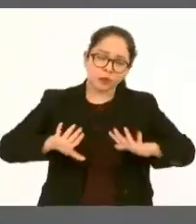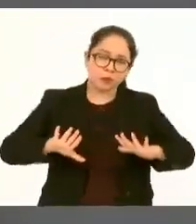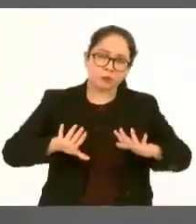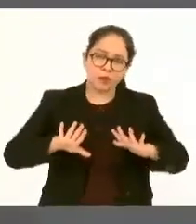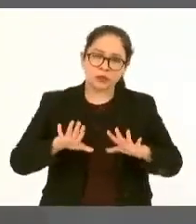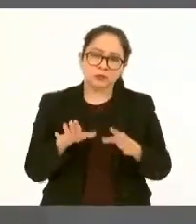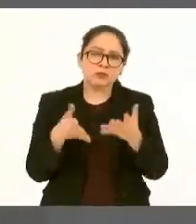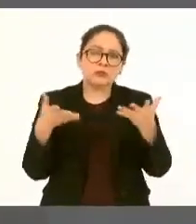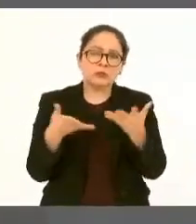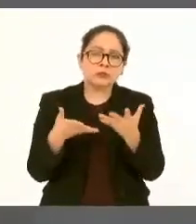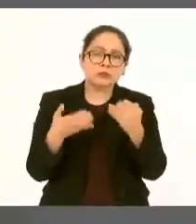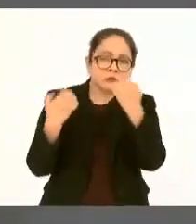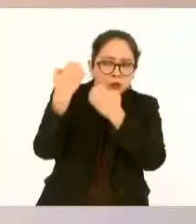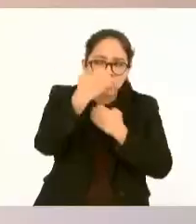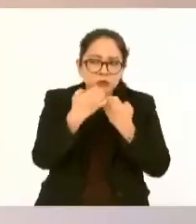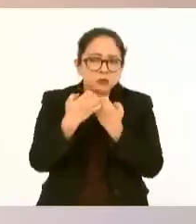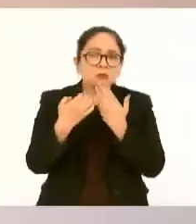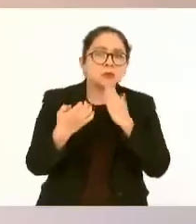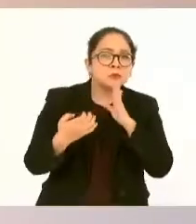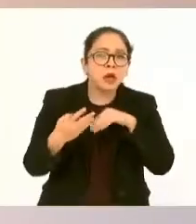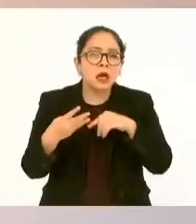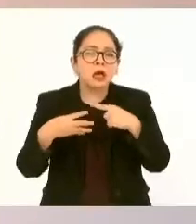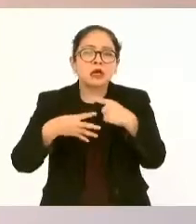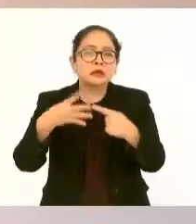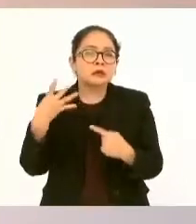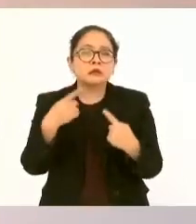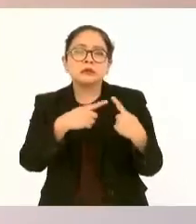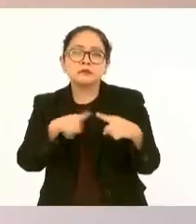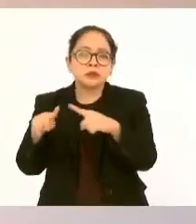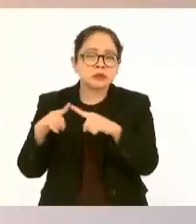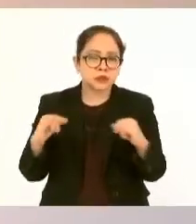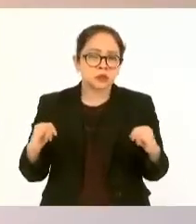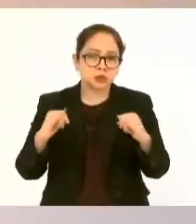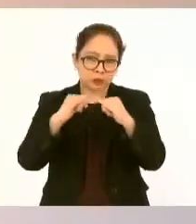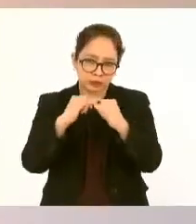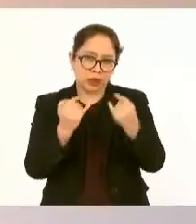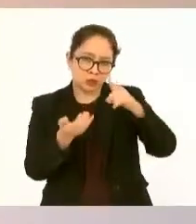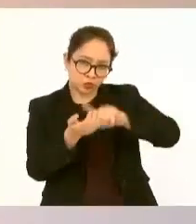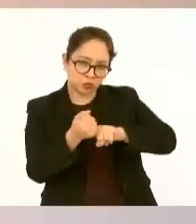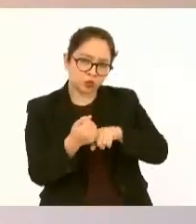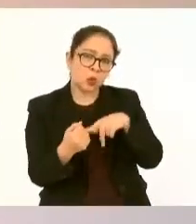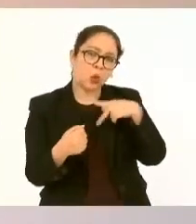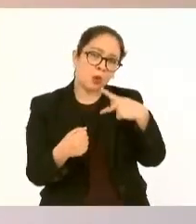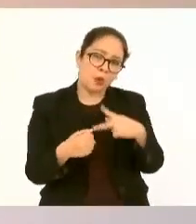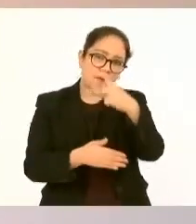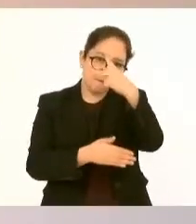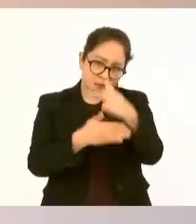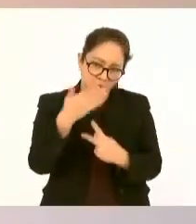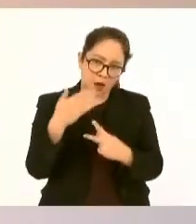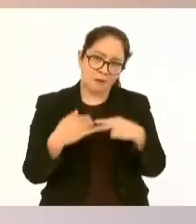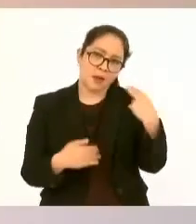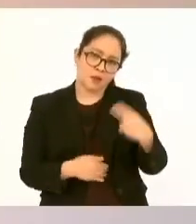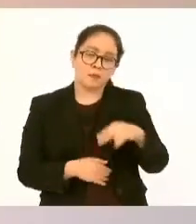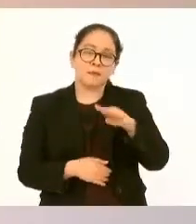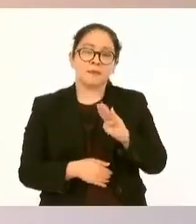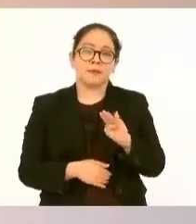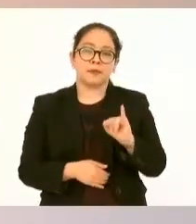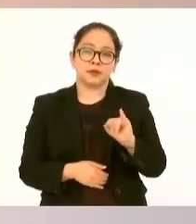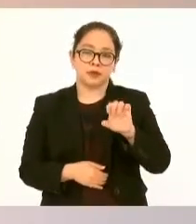instituciones que manejan los programas de bienestar. Ahora,